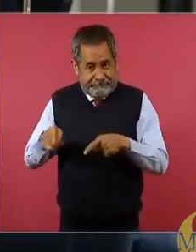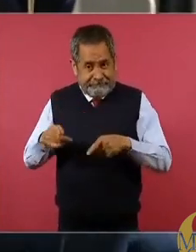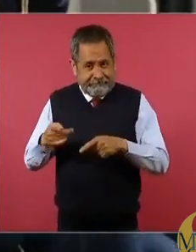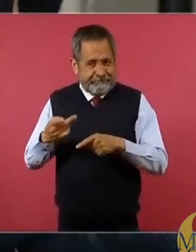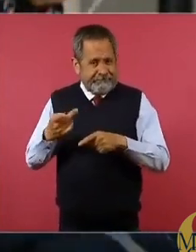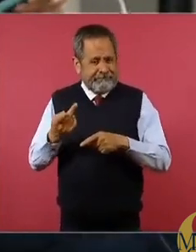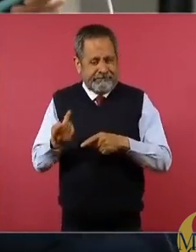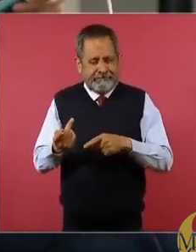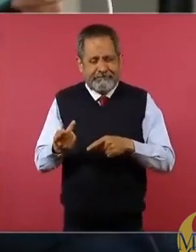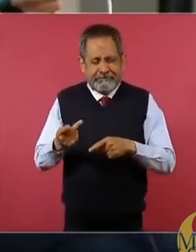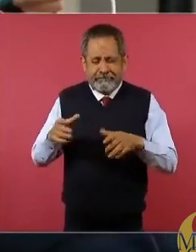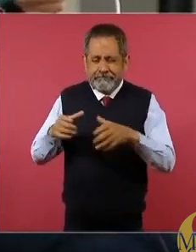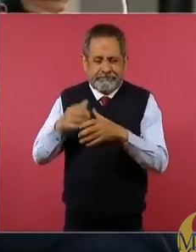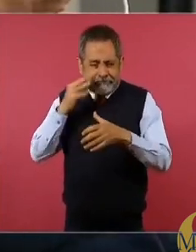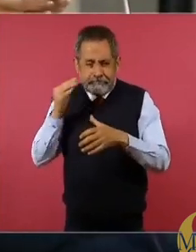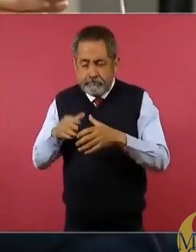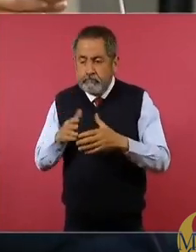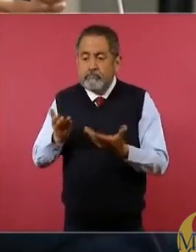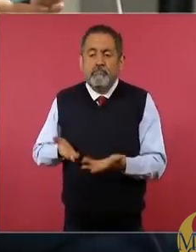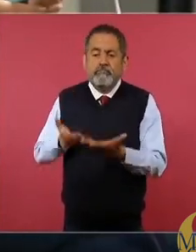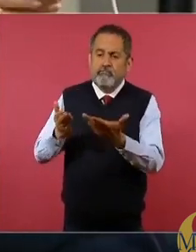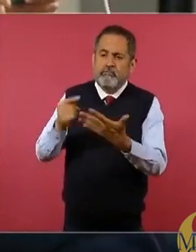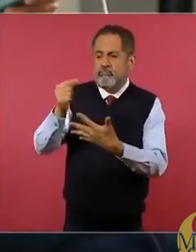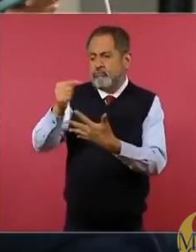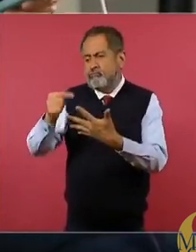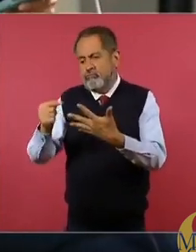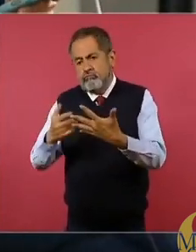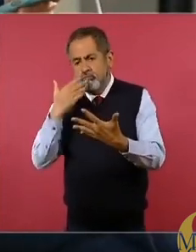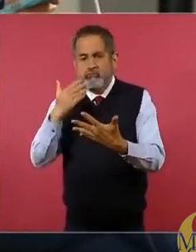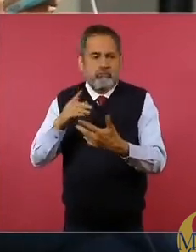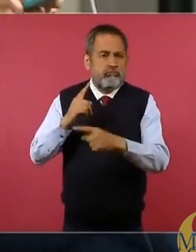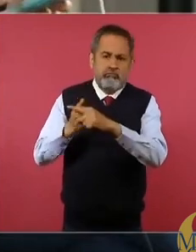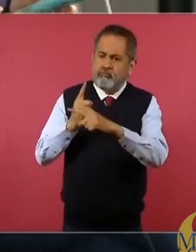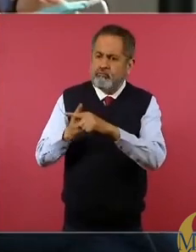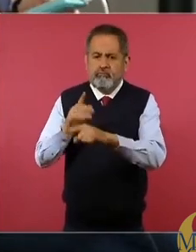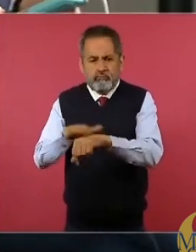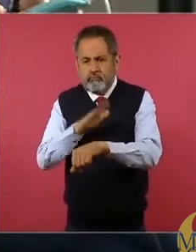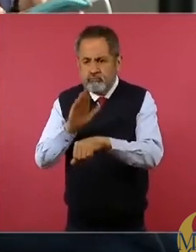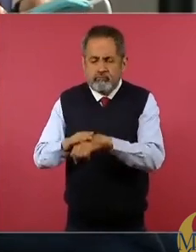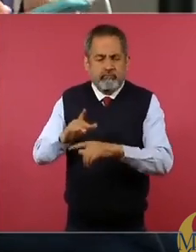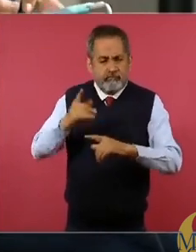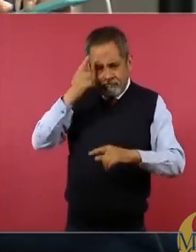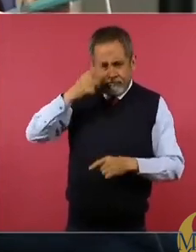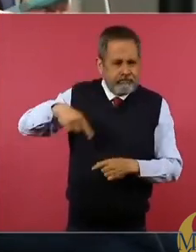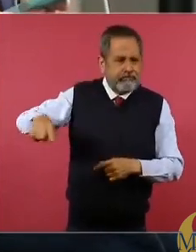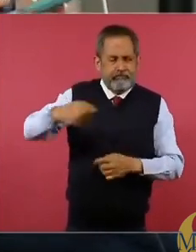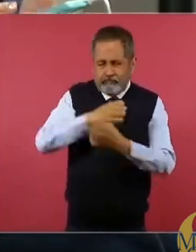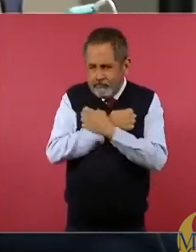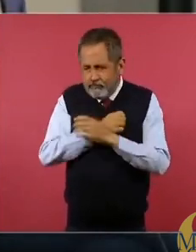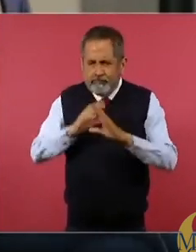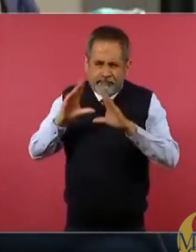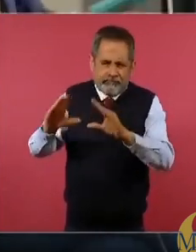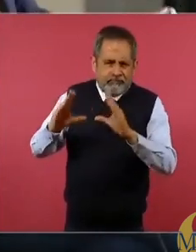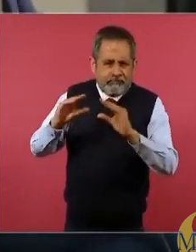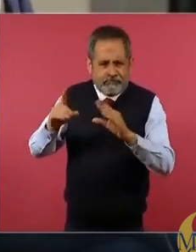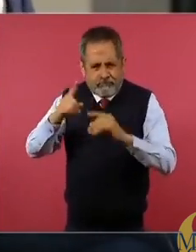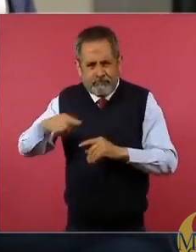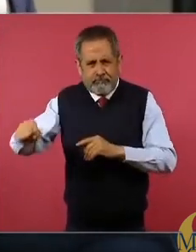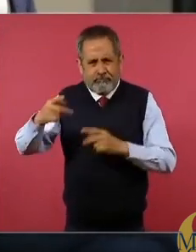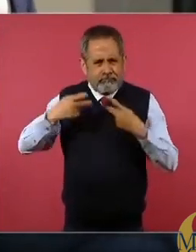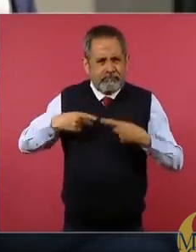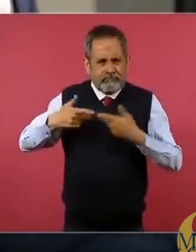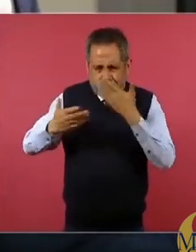y gatos ferales, le exponía las bondades de este programa, que tiene como objetivo educar y disminuir permanente y considerablemente